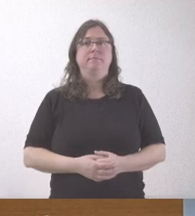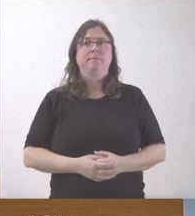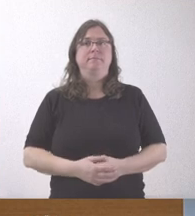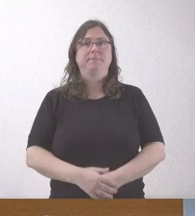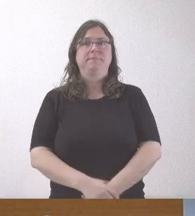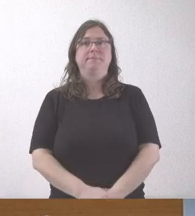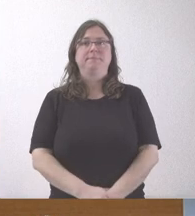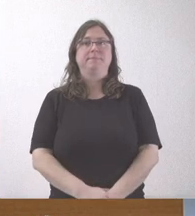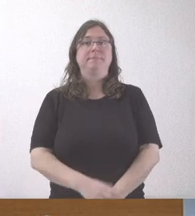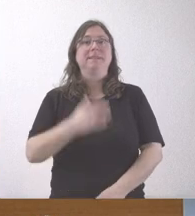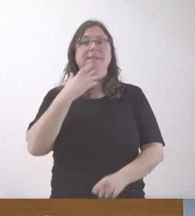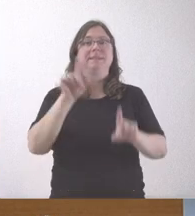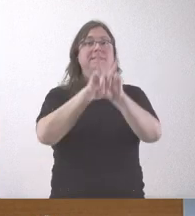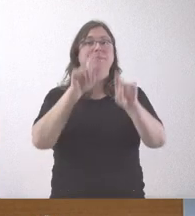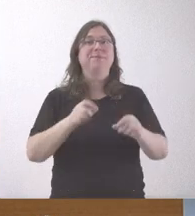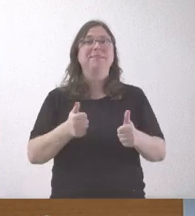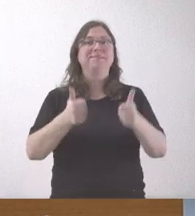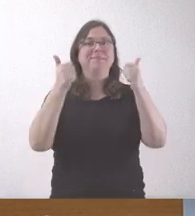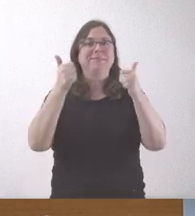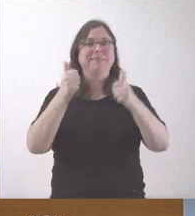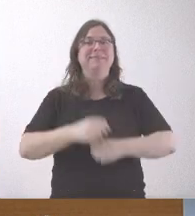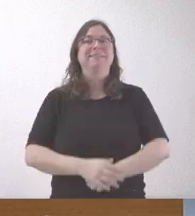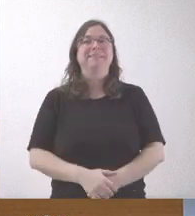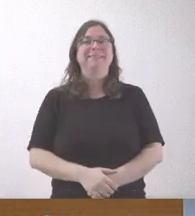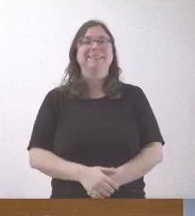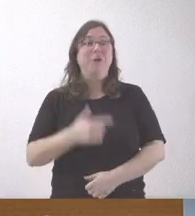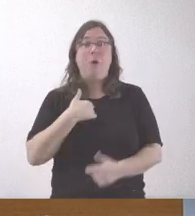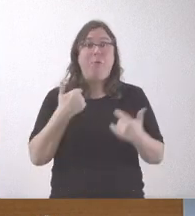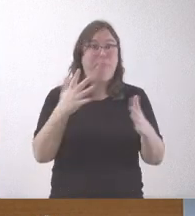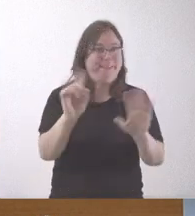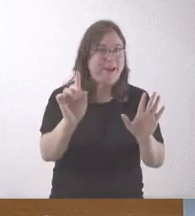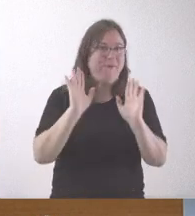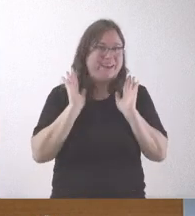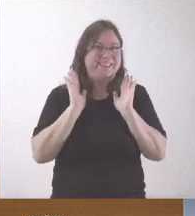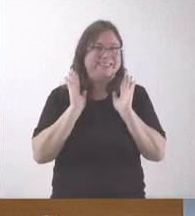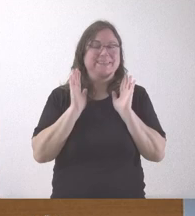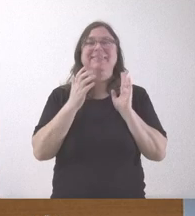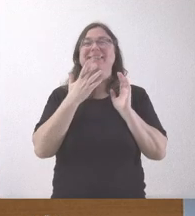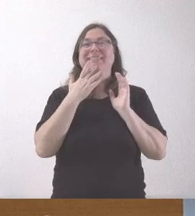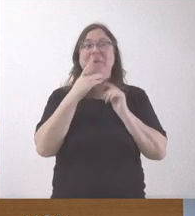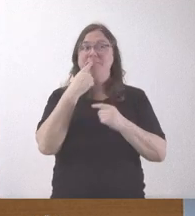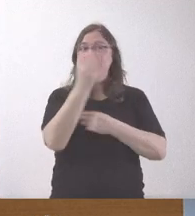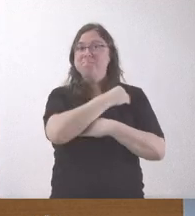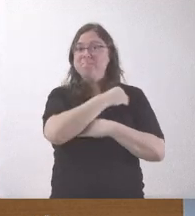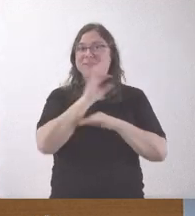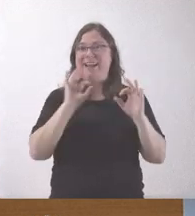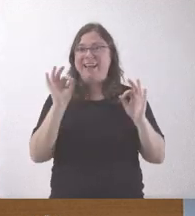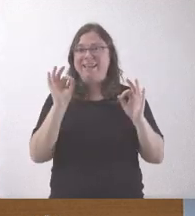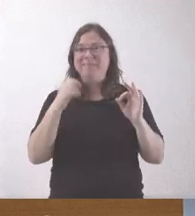Pues, si no hay ninguna más… Perdón, no era por meter prisa, ¿eh? Pero, como veía que nadie pedía las palabras.